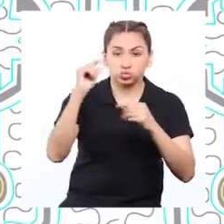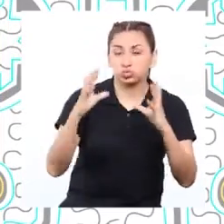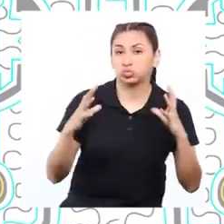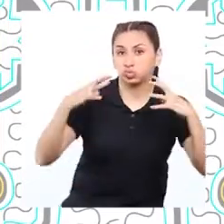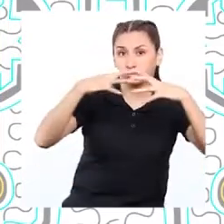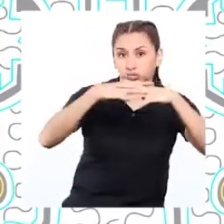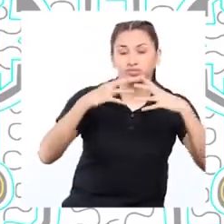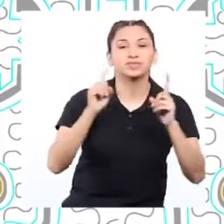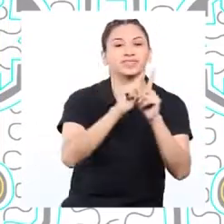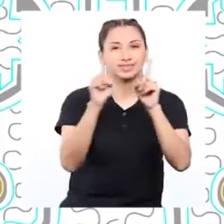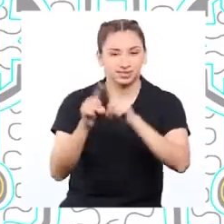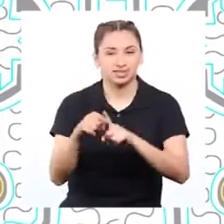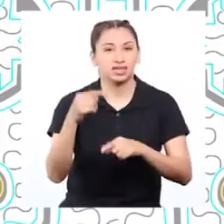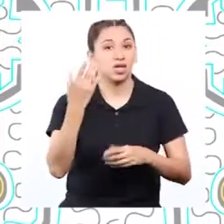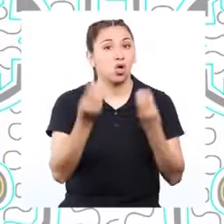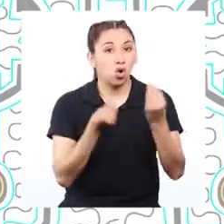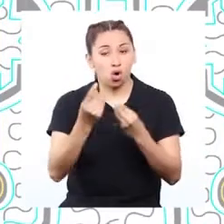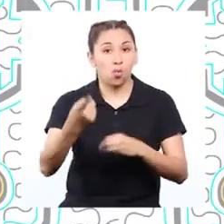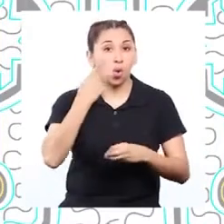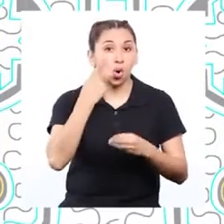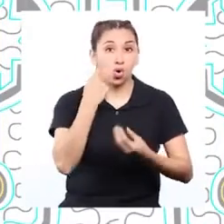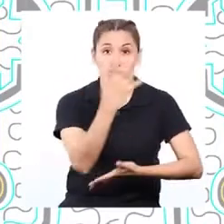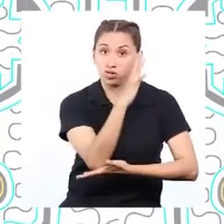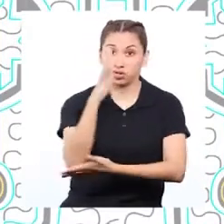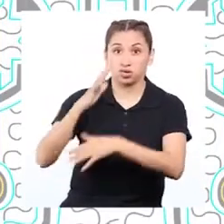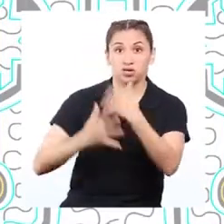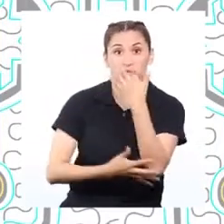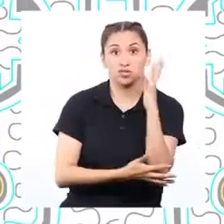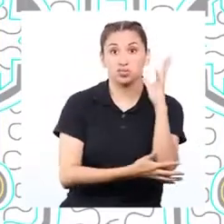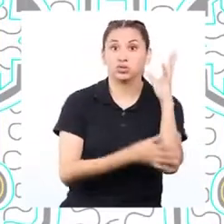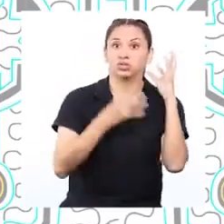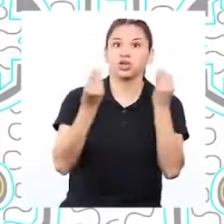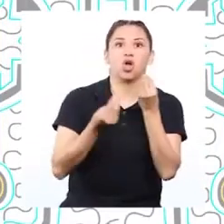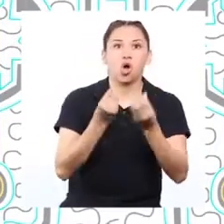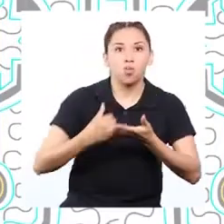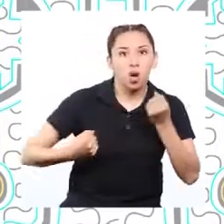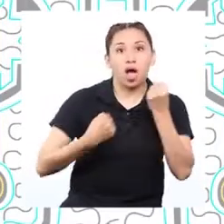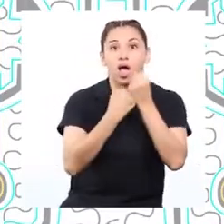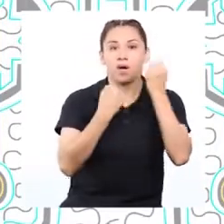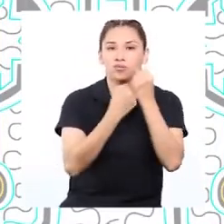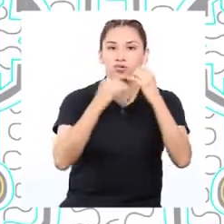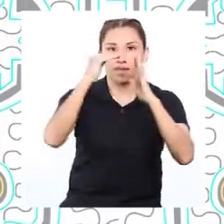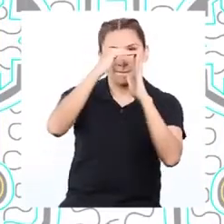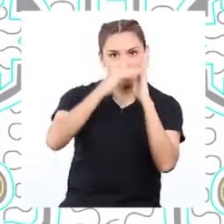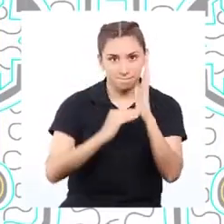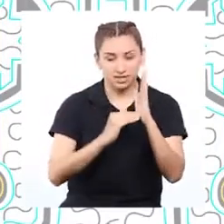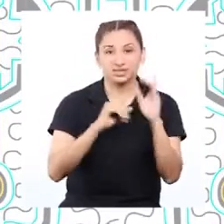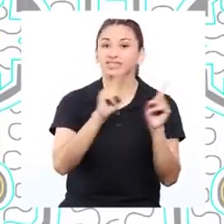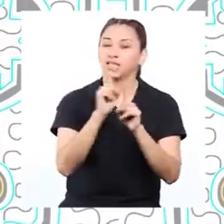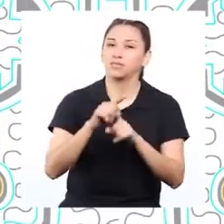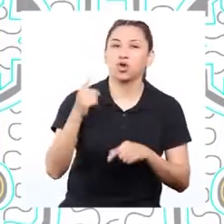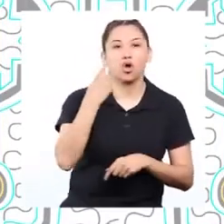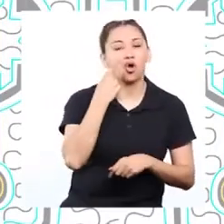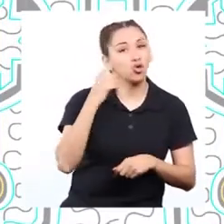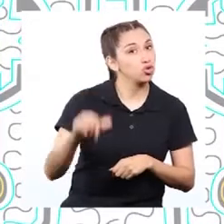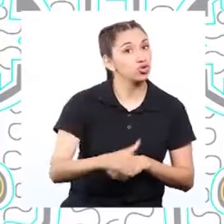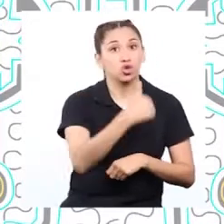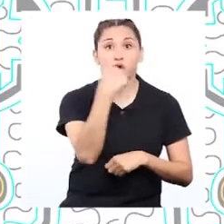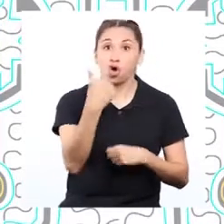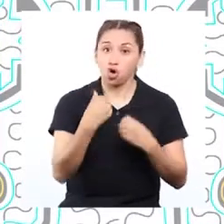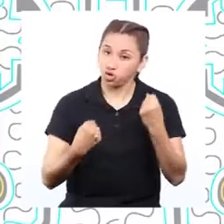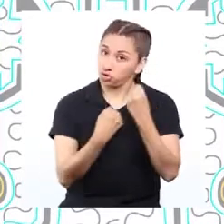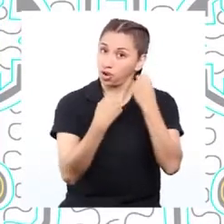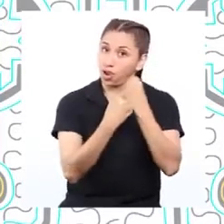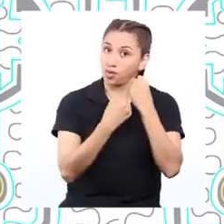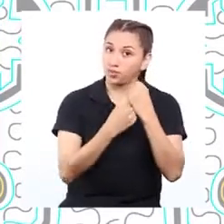sobre la importancia de los bosques en el mantenimiento adecuado del efecto invernadero. Ahora, vamos a conocer otro factor en el aumento